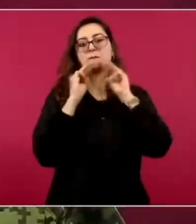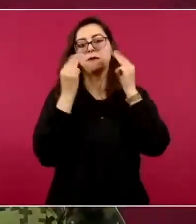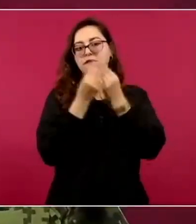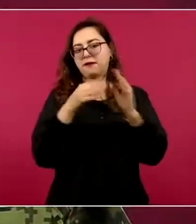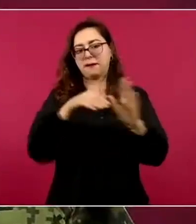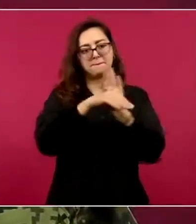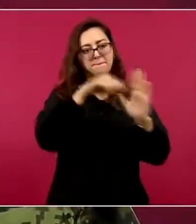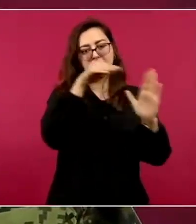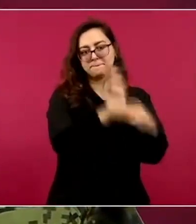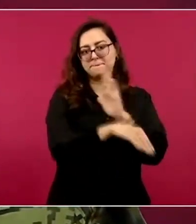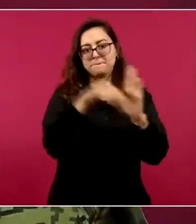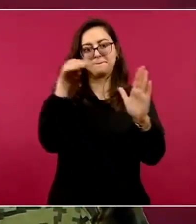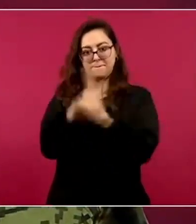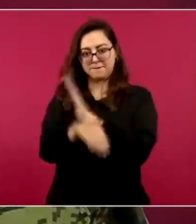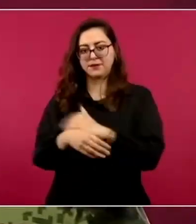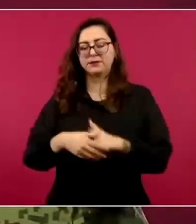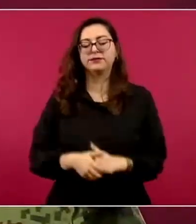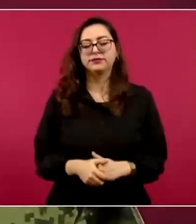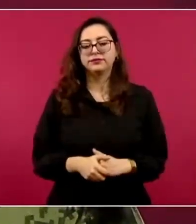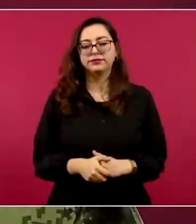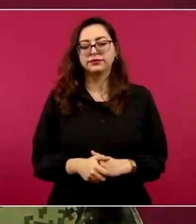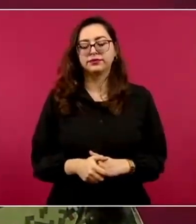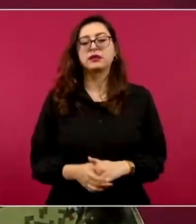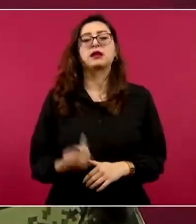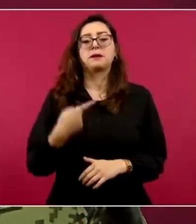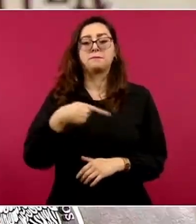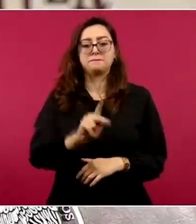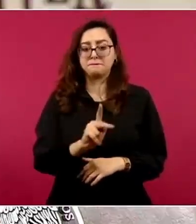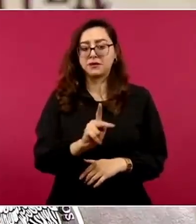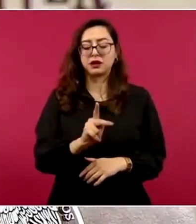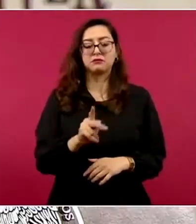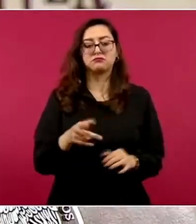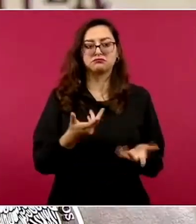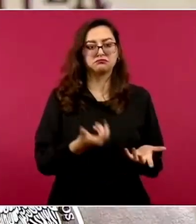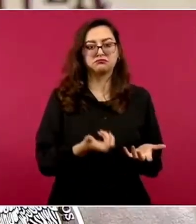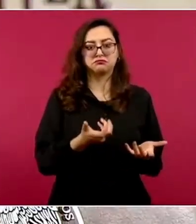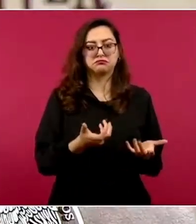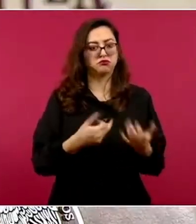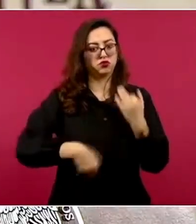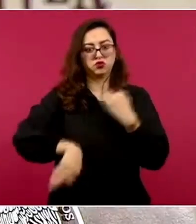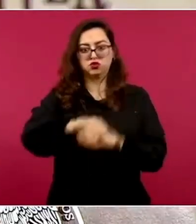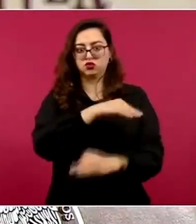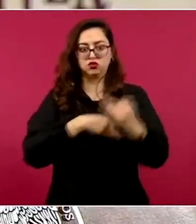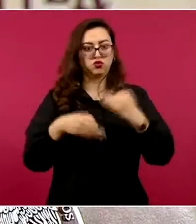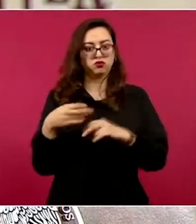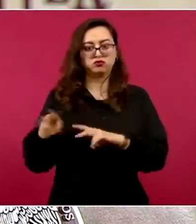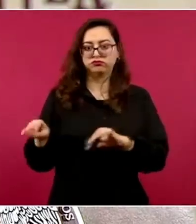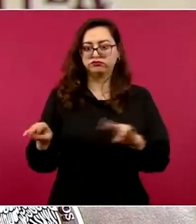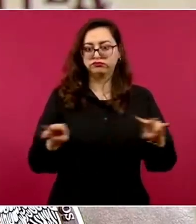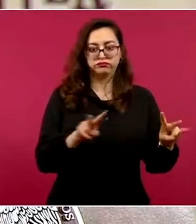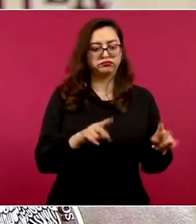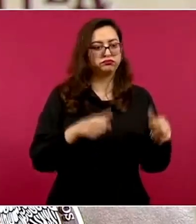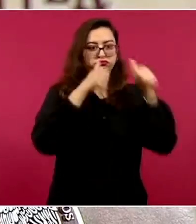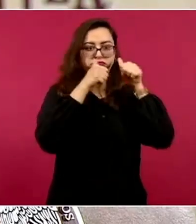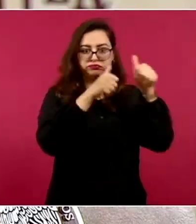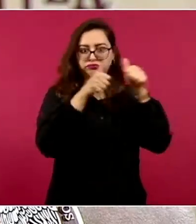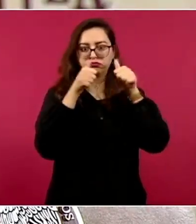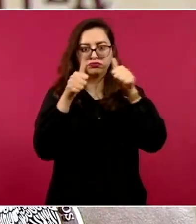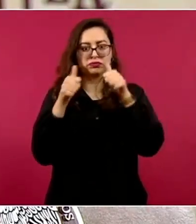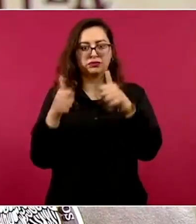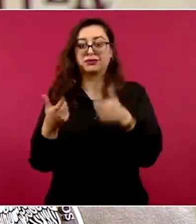ese cártel. Pero todas las áreas están pendientes, como lo están también diariamente.